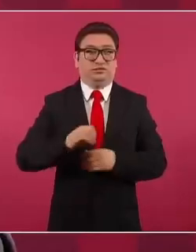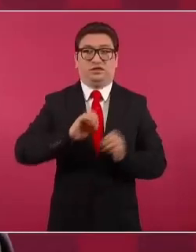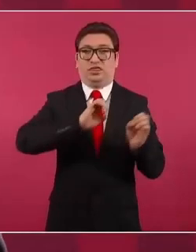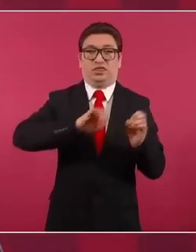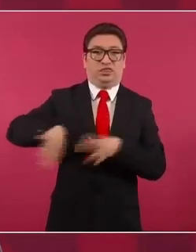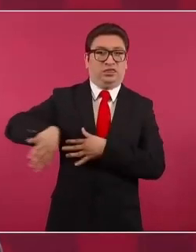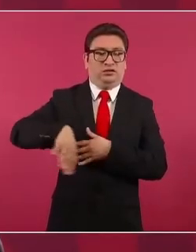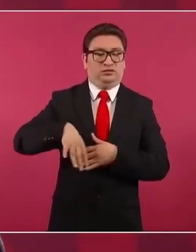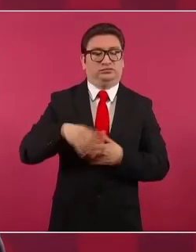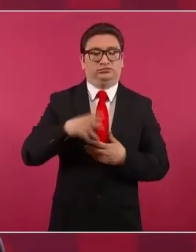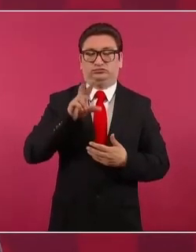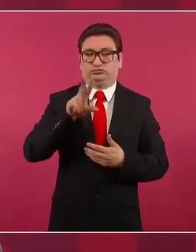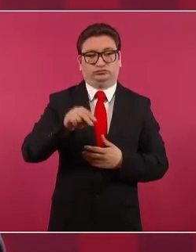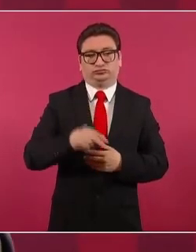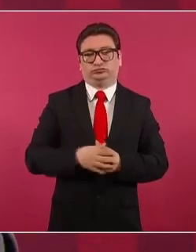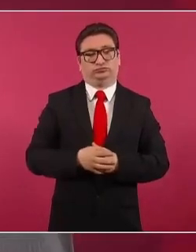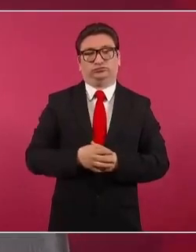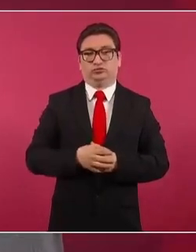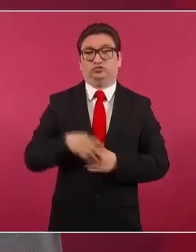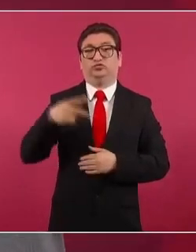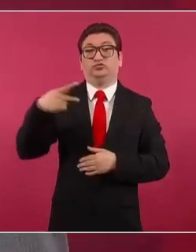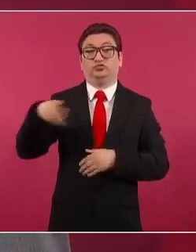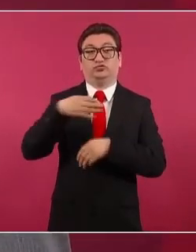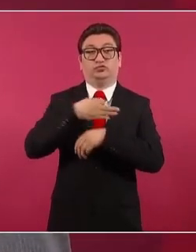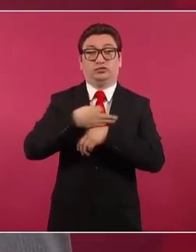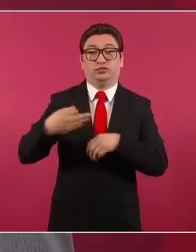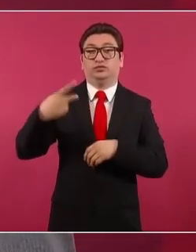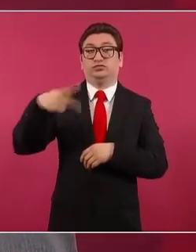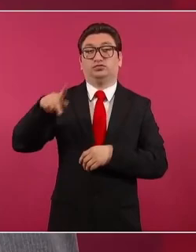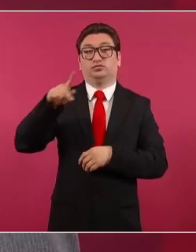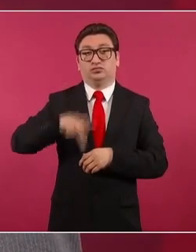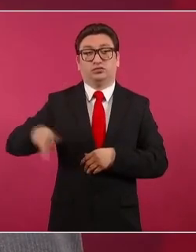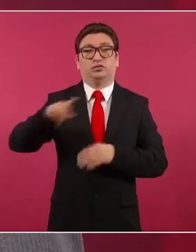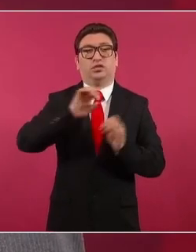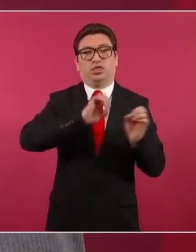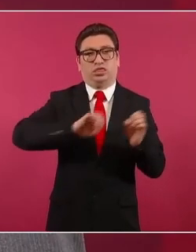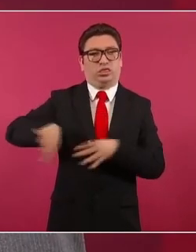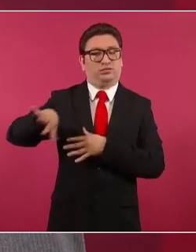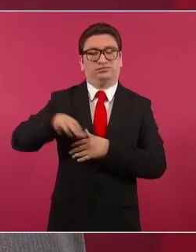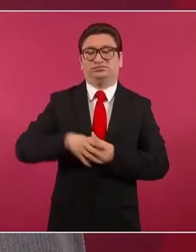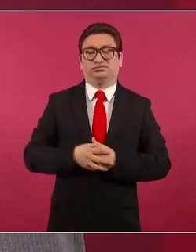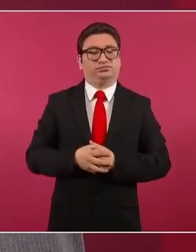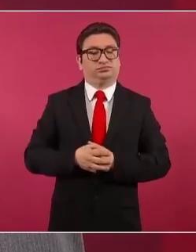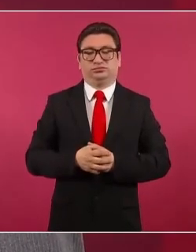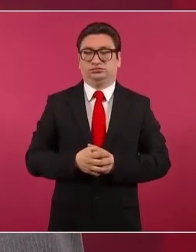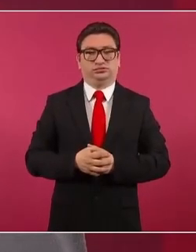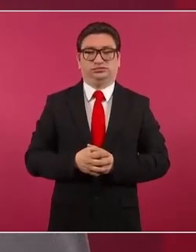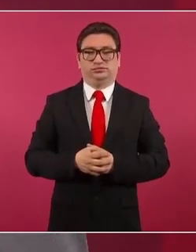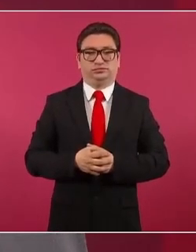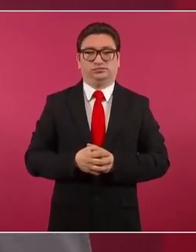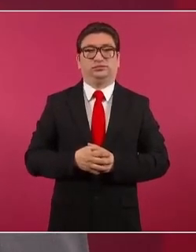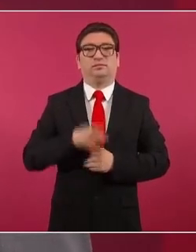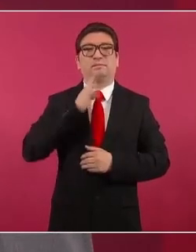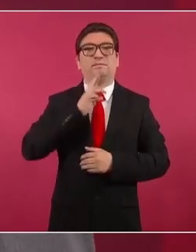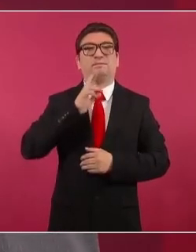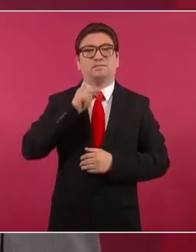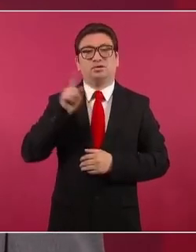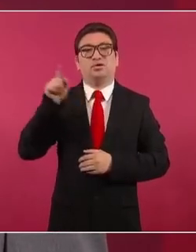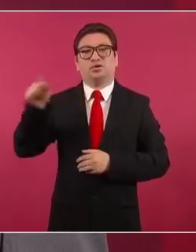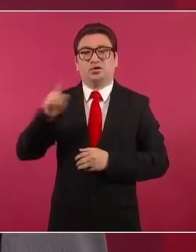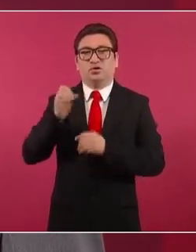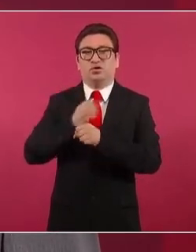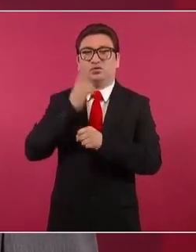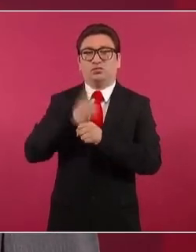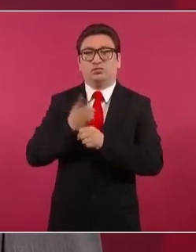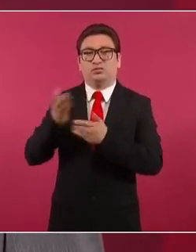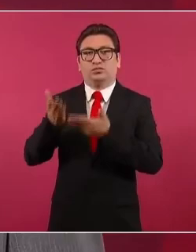pueblos, a sus familias, que tengan oportunidades